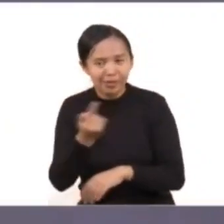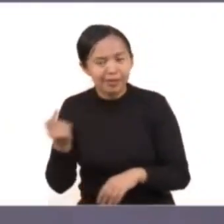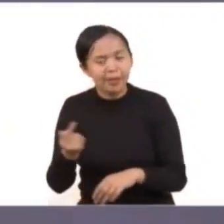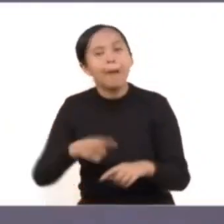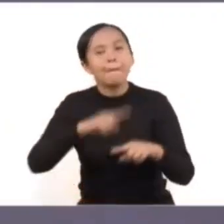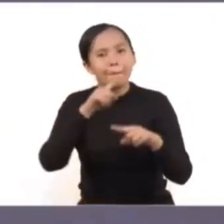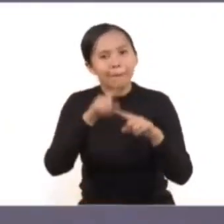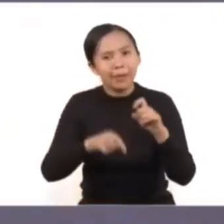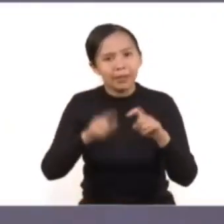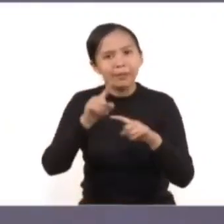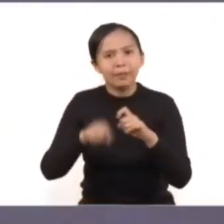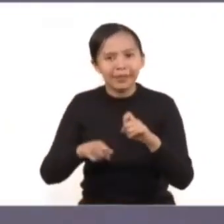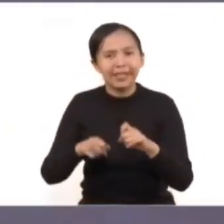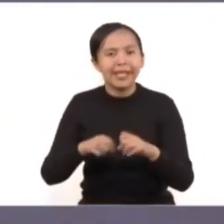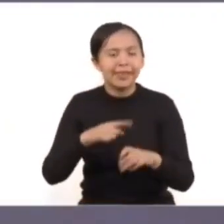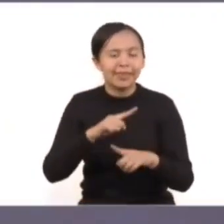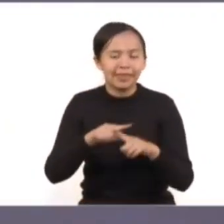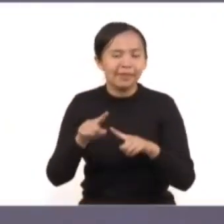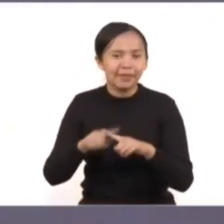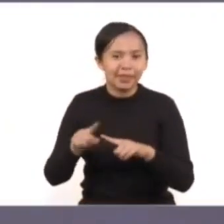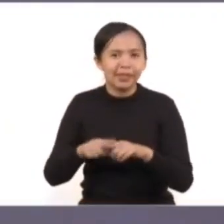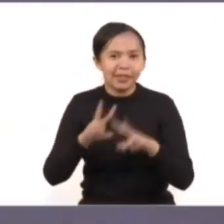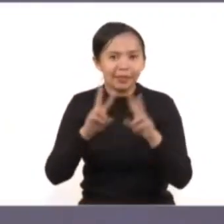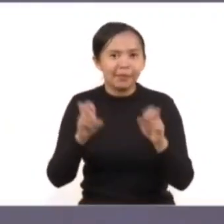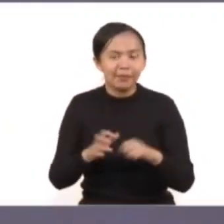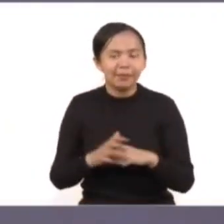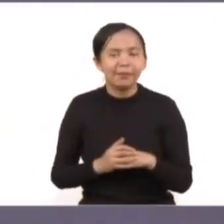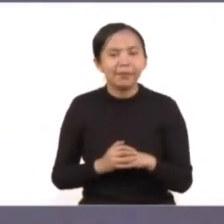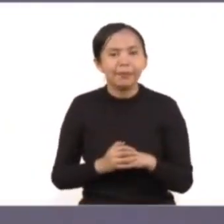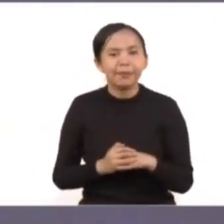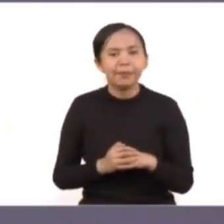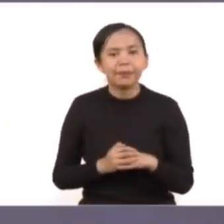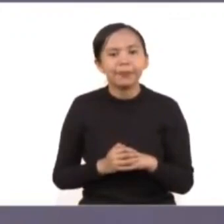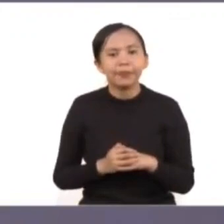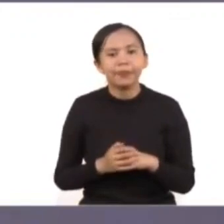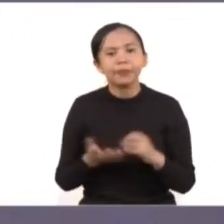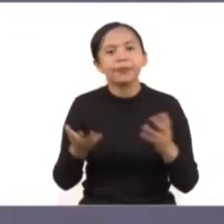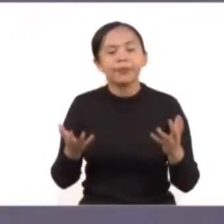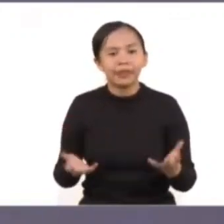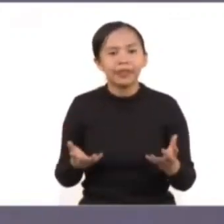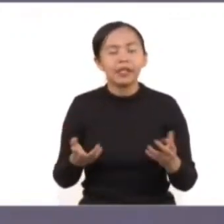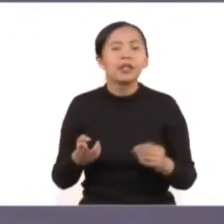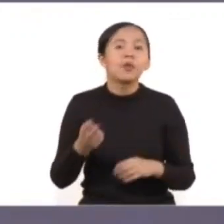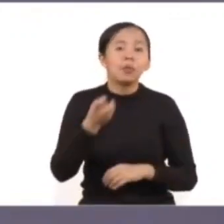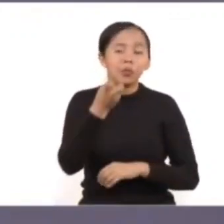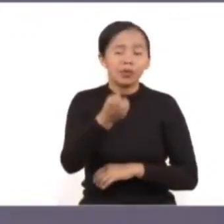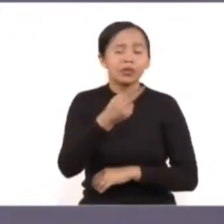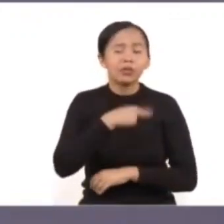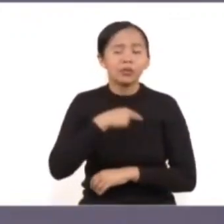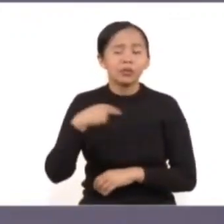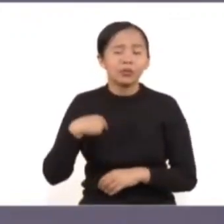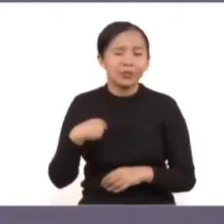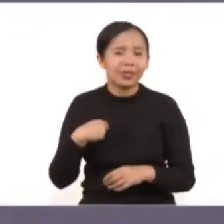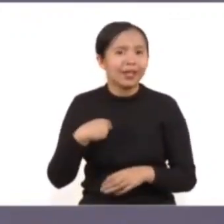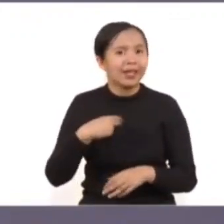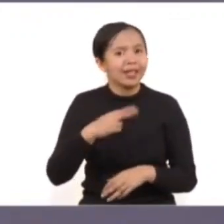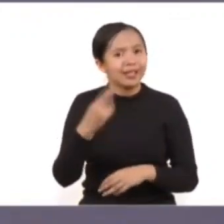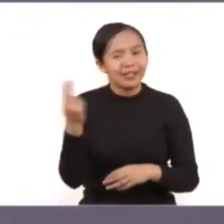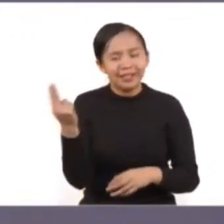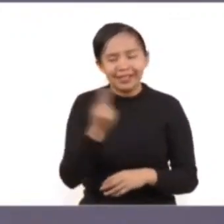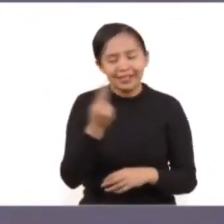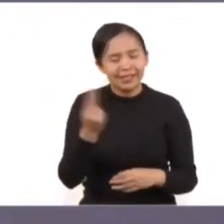los ámbitos de nuestras vidas. Para ello, necesitamos de todas y de todos.